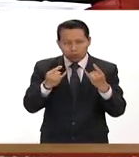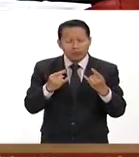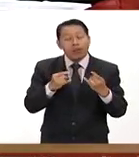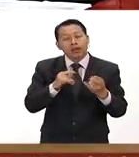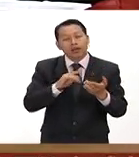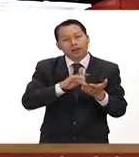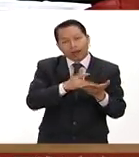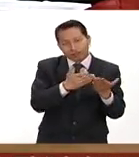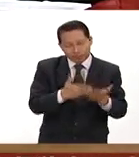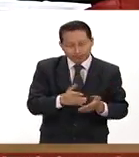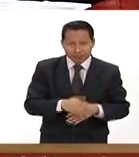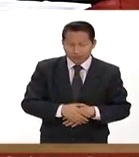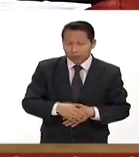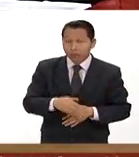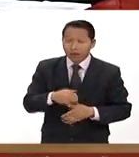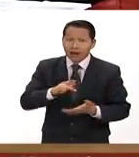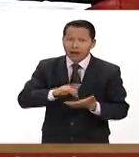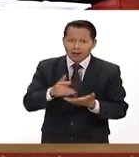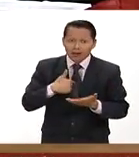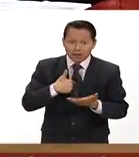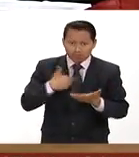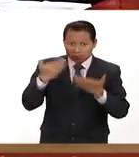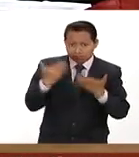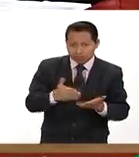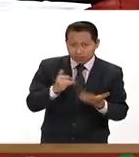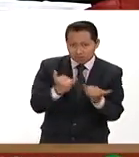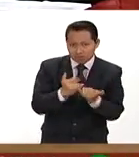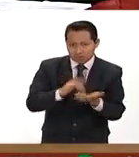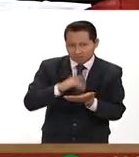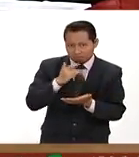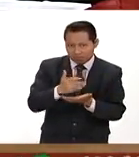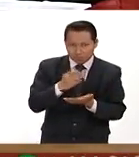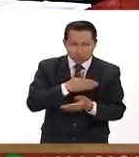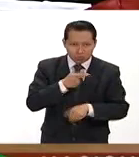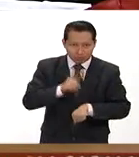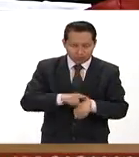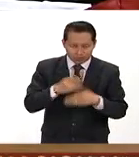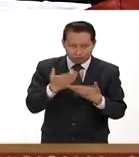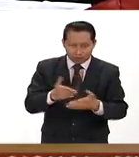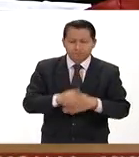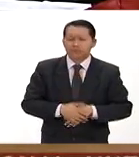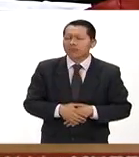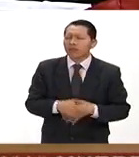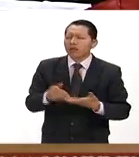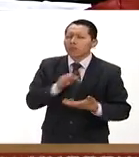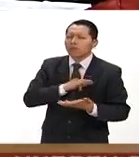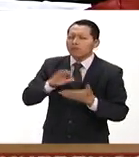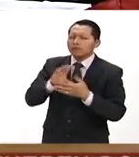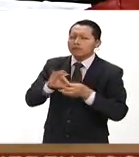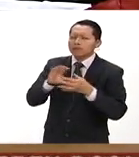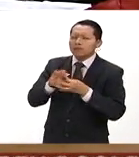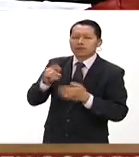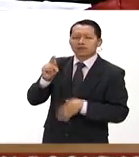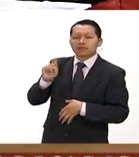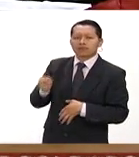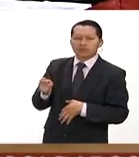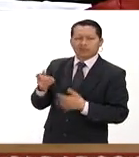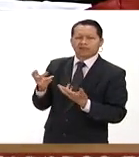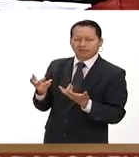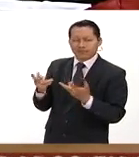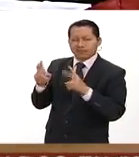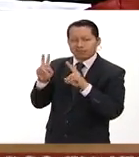muchas gracias por la invitación muy buenos días muy buenos días y que nos platique precisamente sobre pues